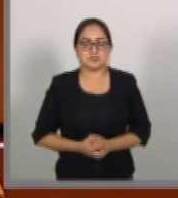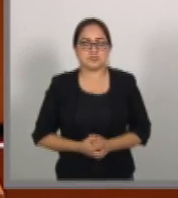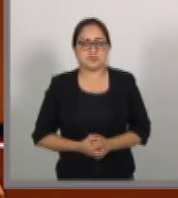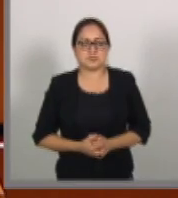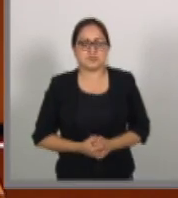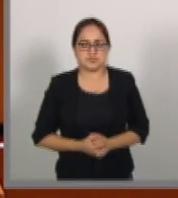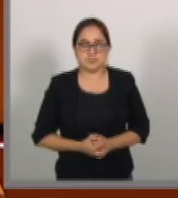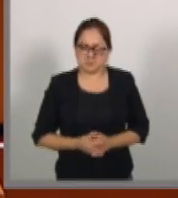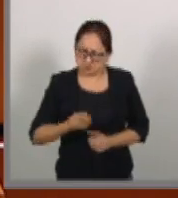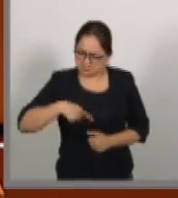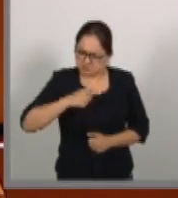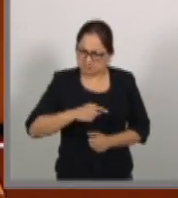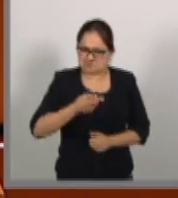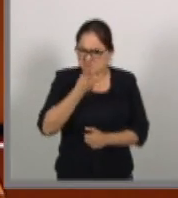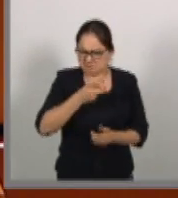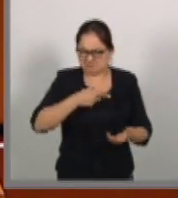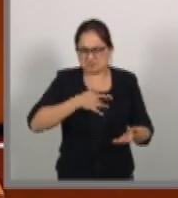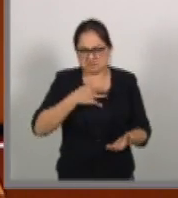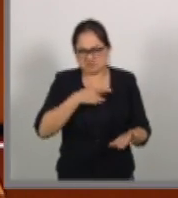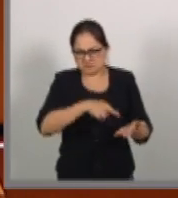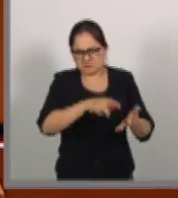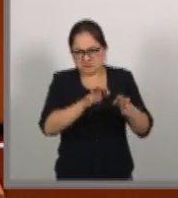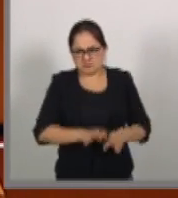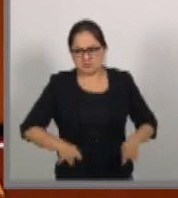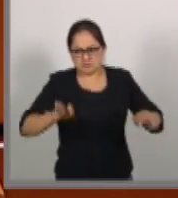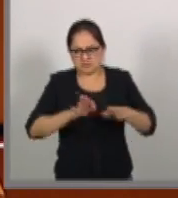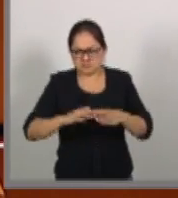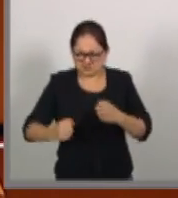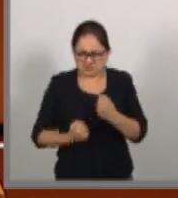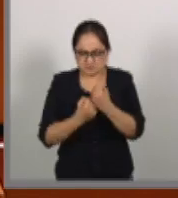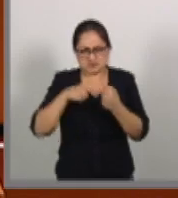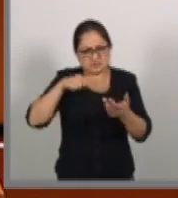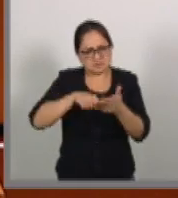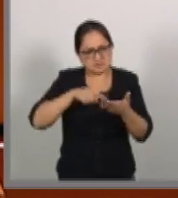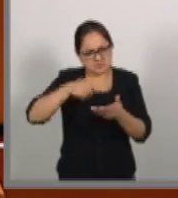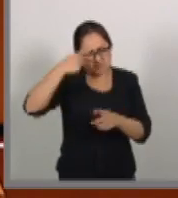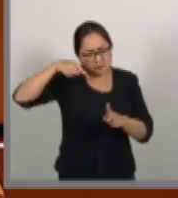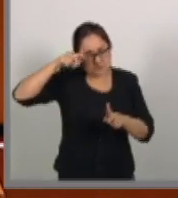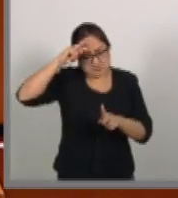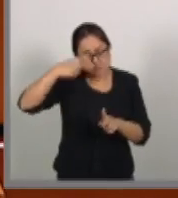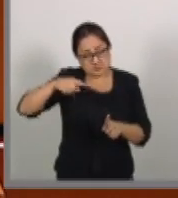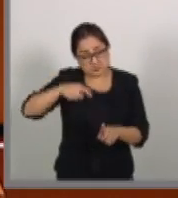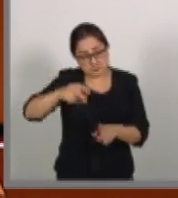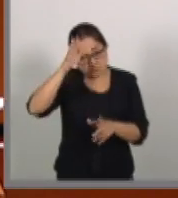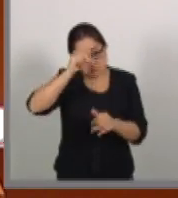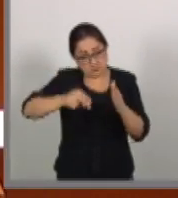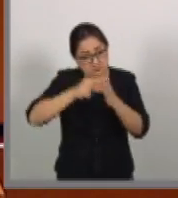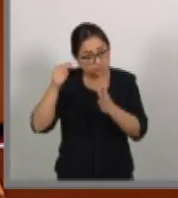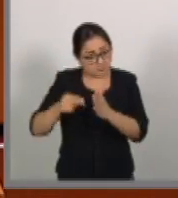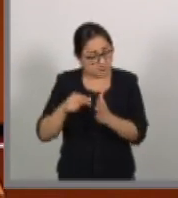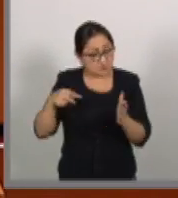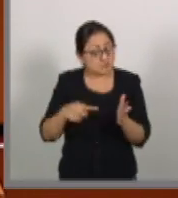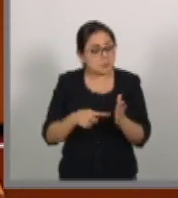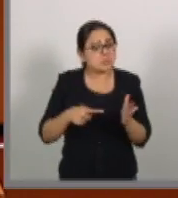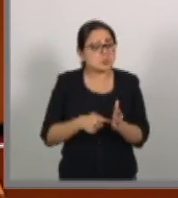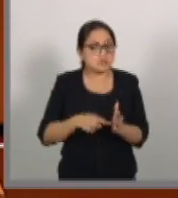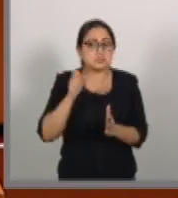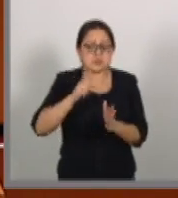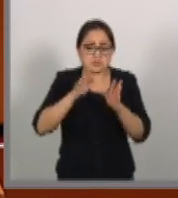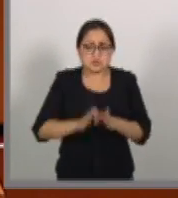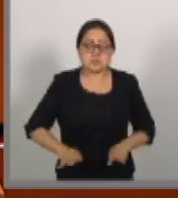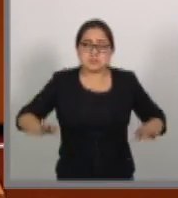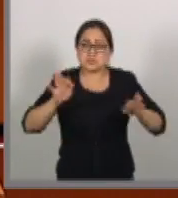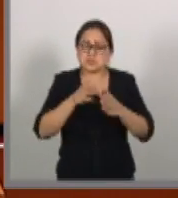Reconociendo la importancia estratégica que reviste para México este tratado es importante